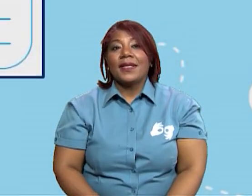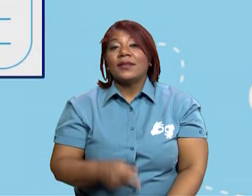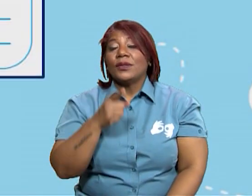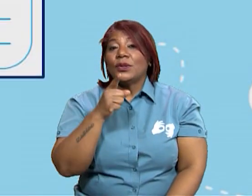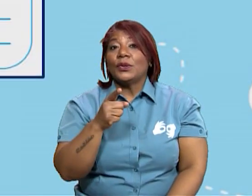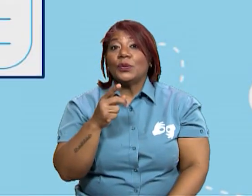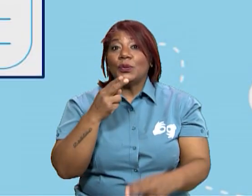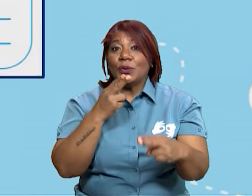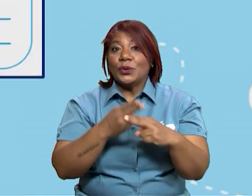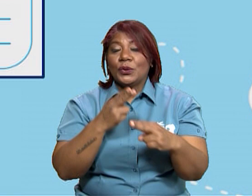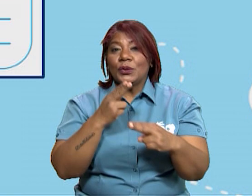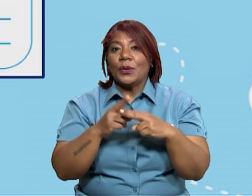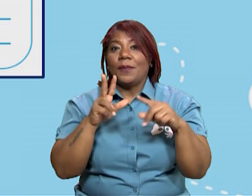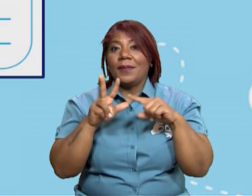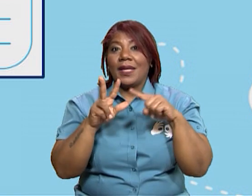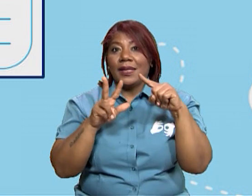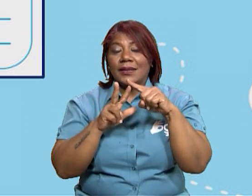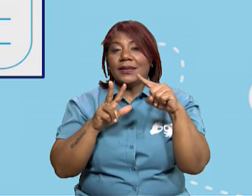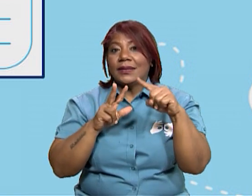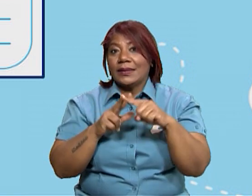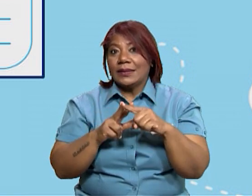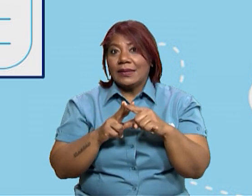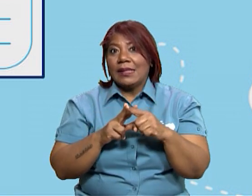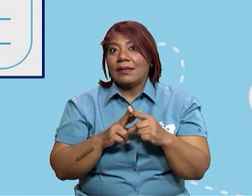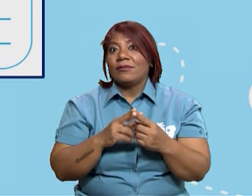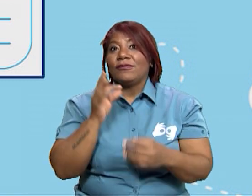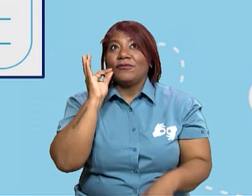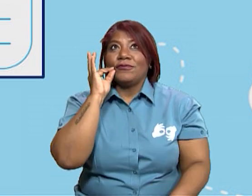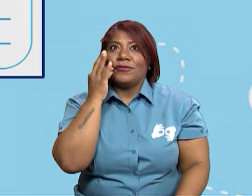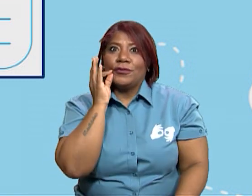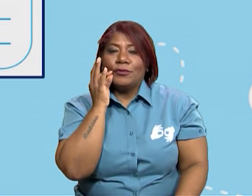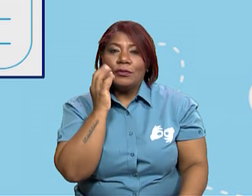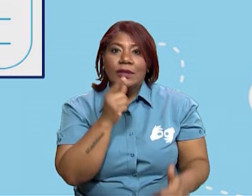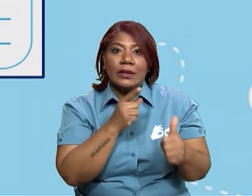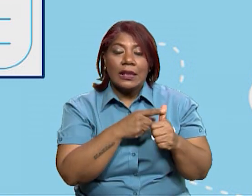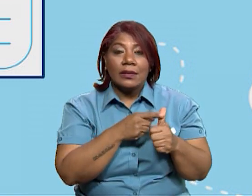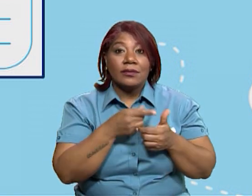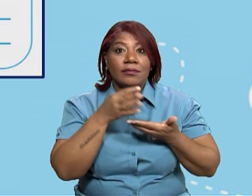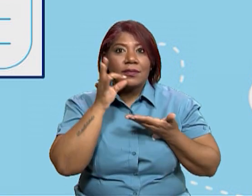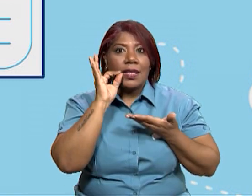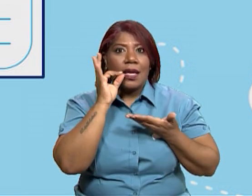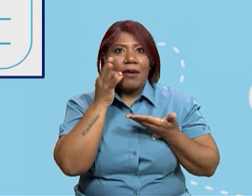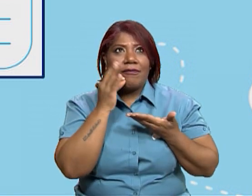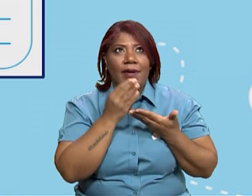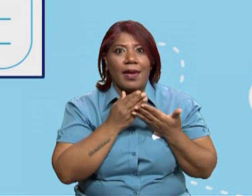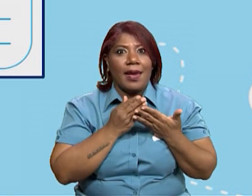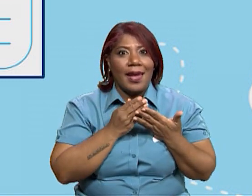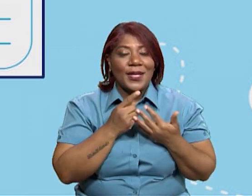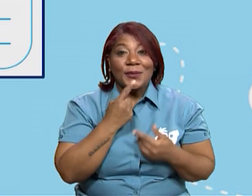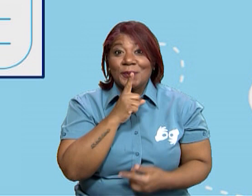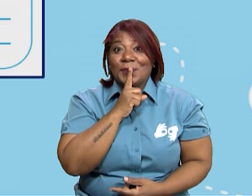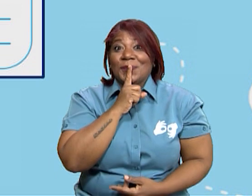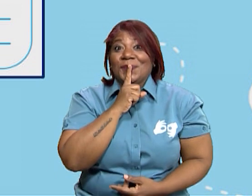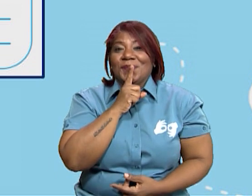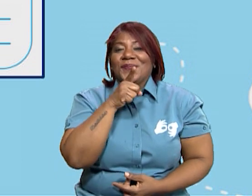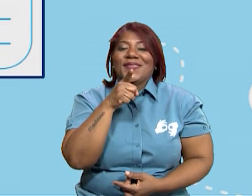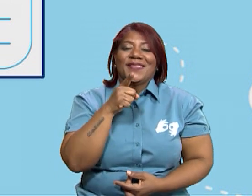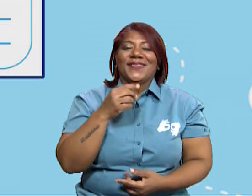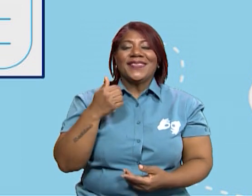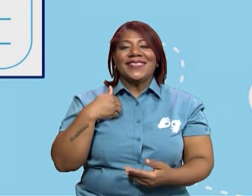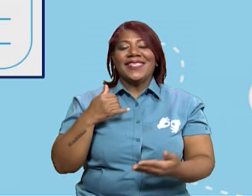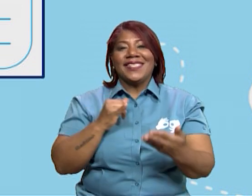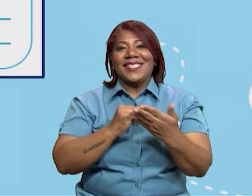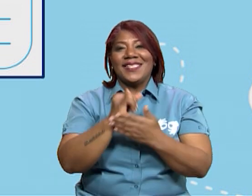exportamos a otros países. Ya creo que te dije y me anticipé algunos, pero en realidad son